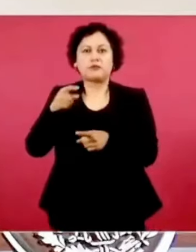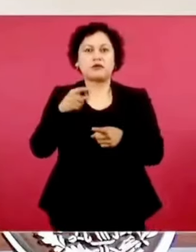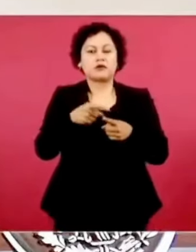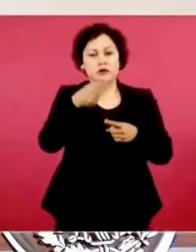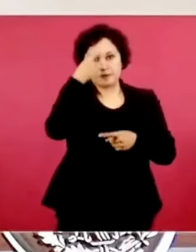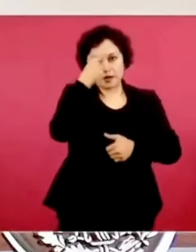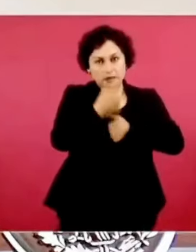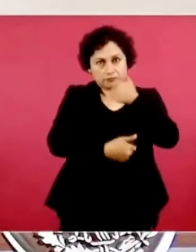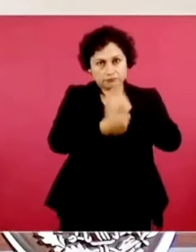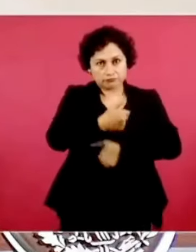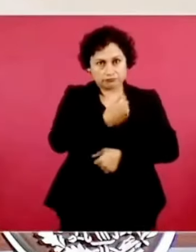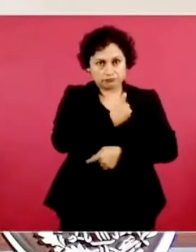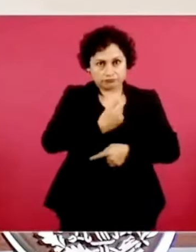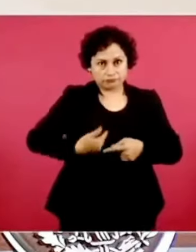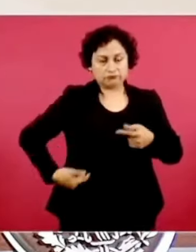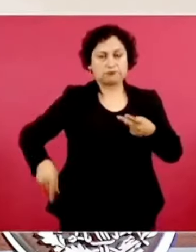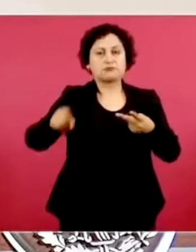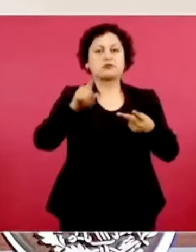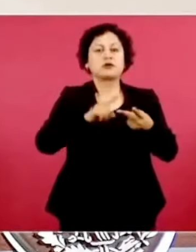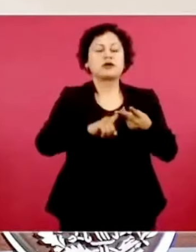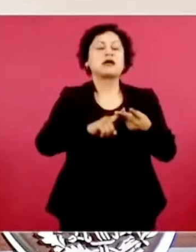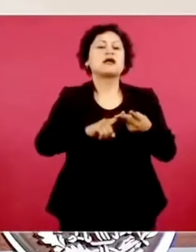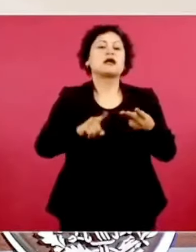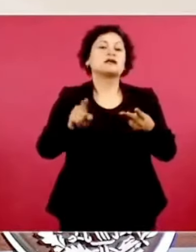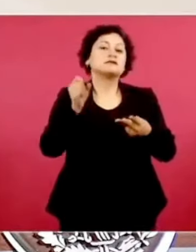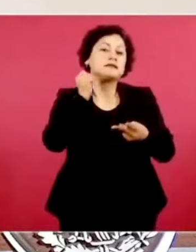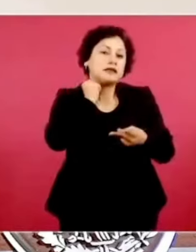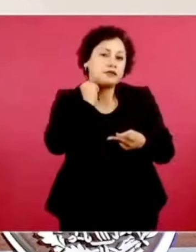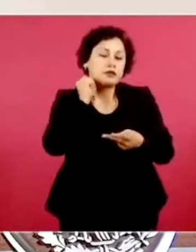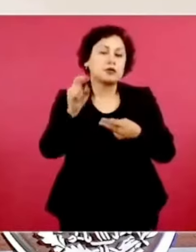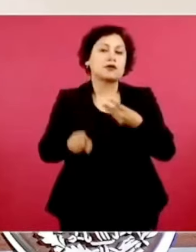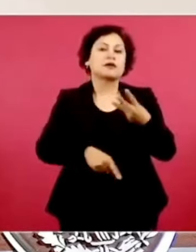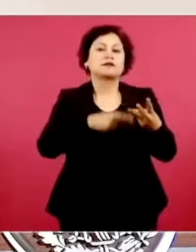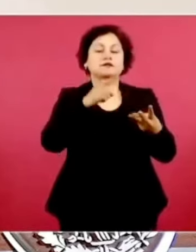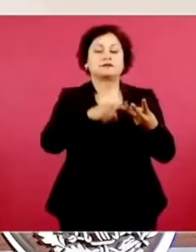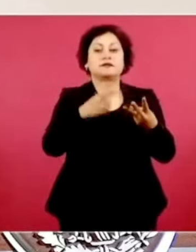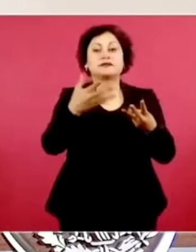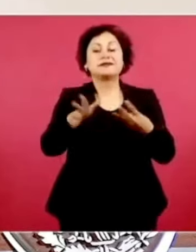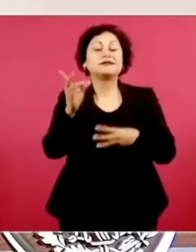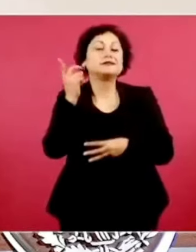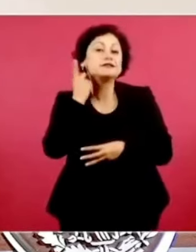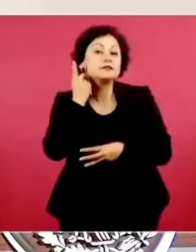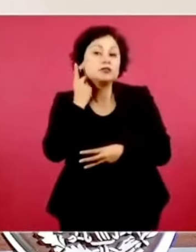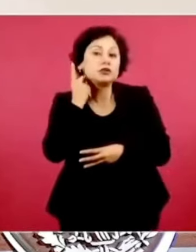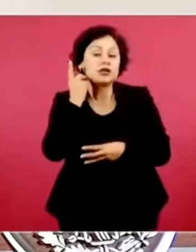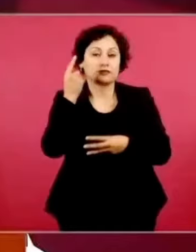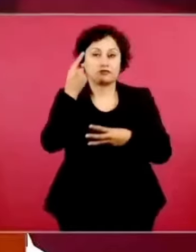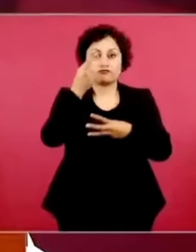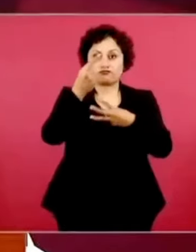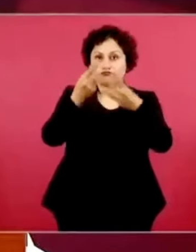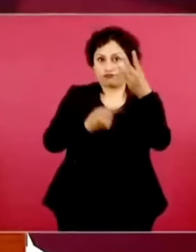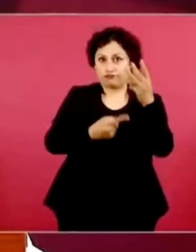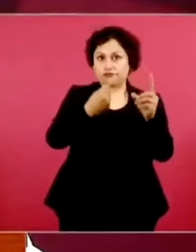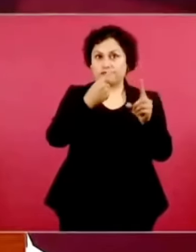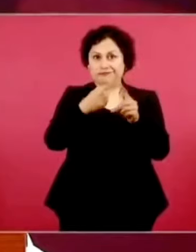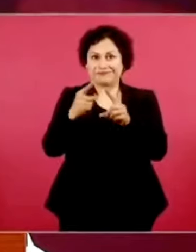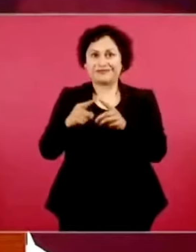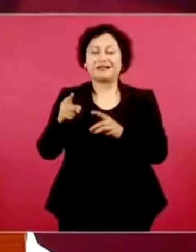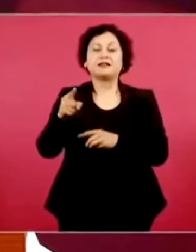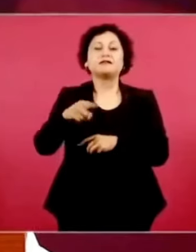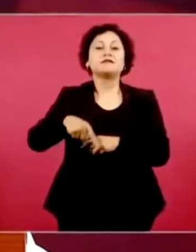siete senadores, diez diputados federales, de los cuales se han